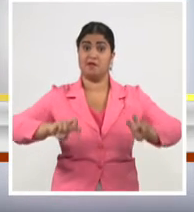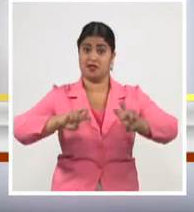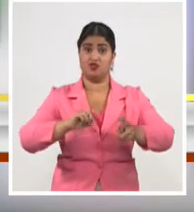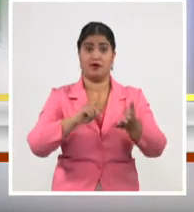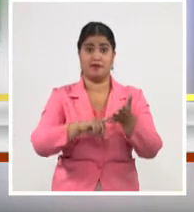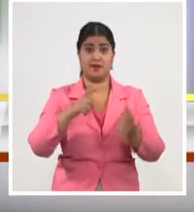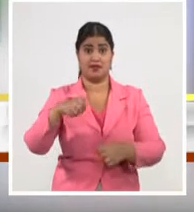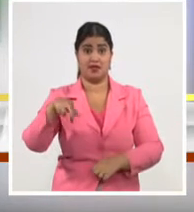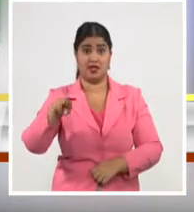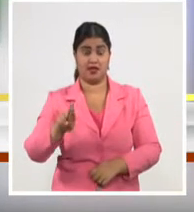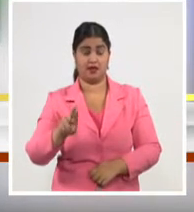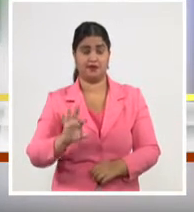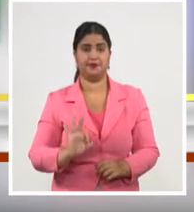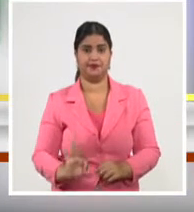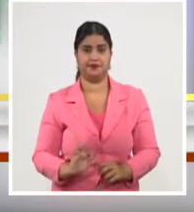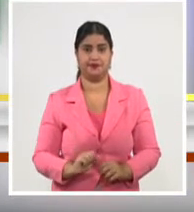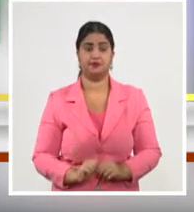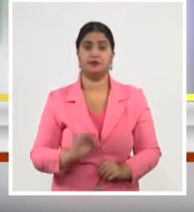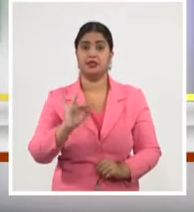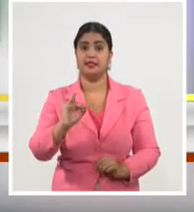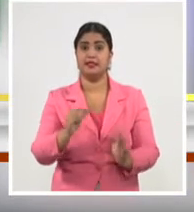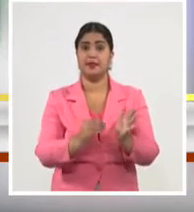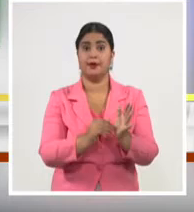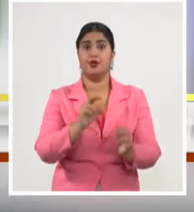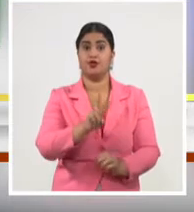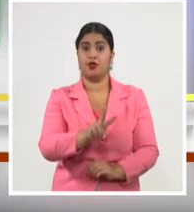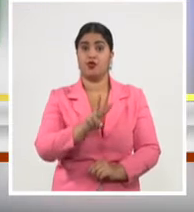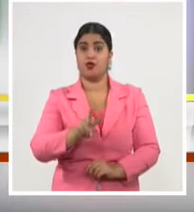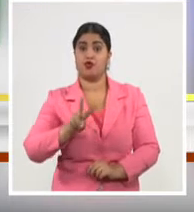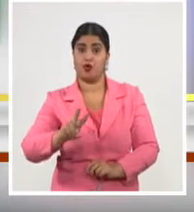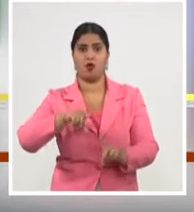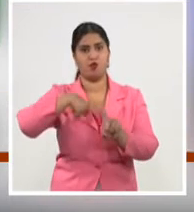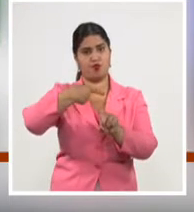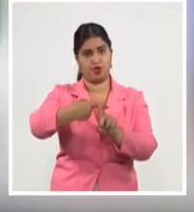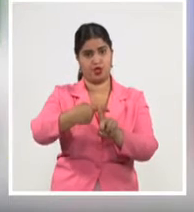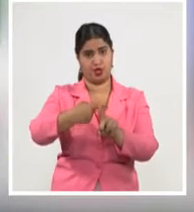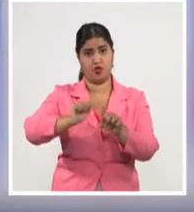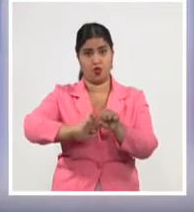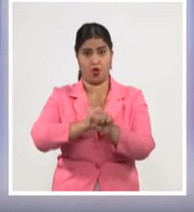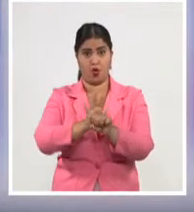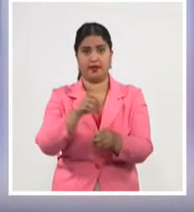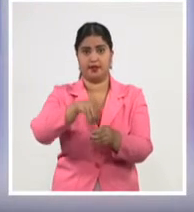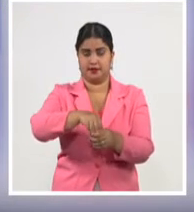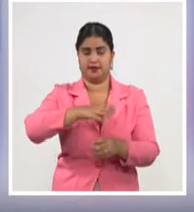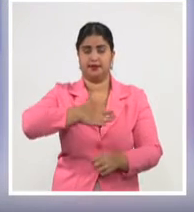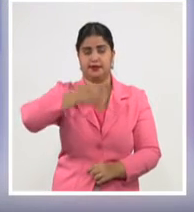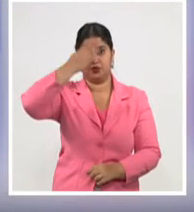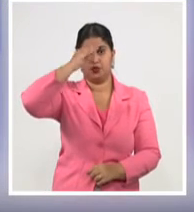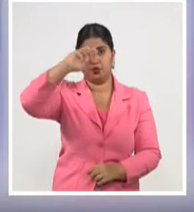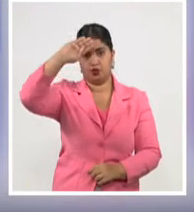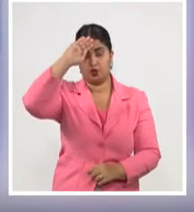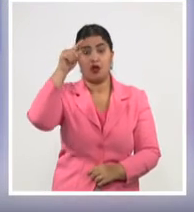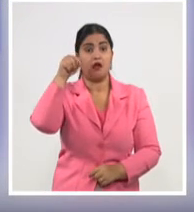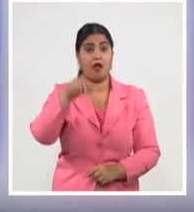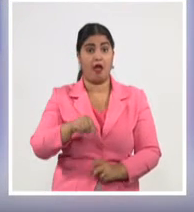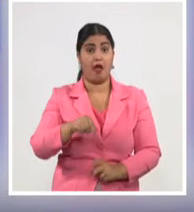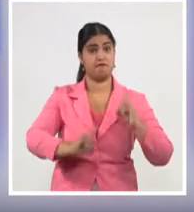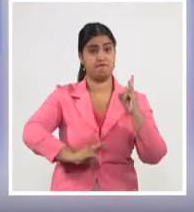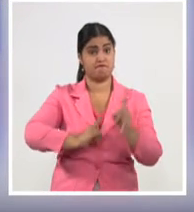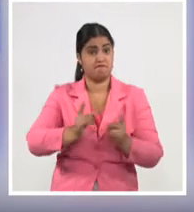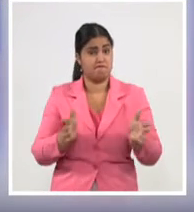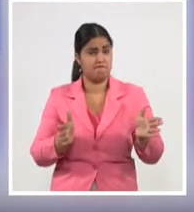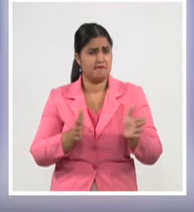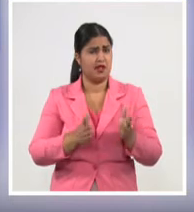7.222 fueron autóctonos. En la jornada se lamenta el fallecimiento de una lactante de dos meses de edad